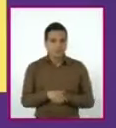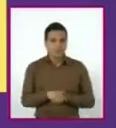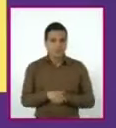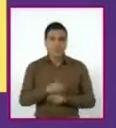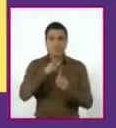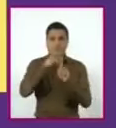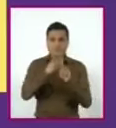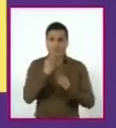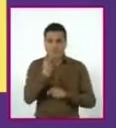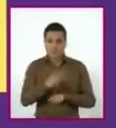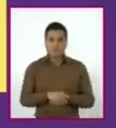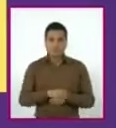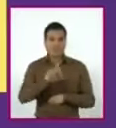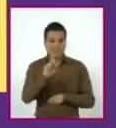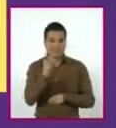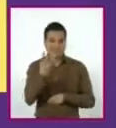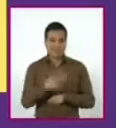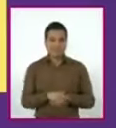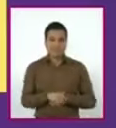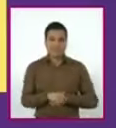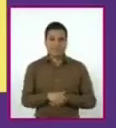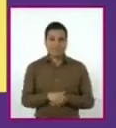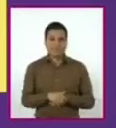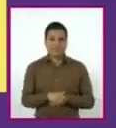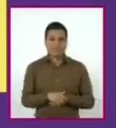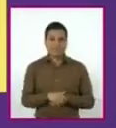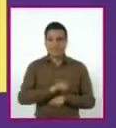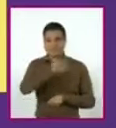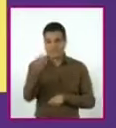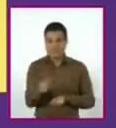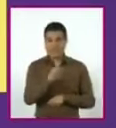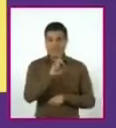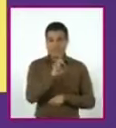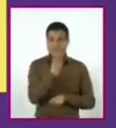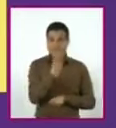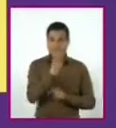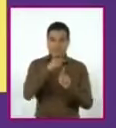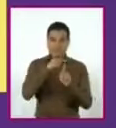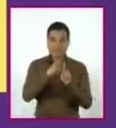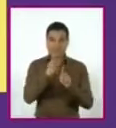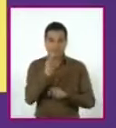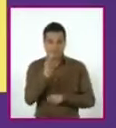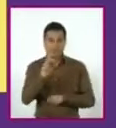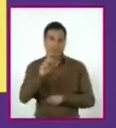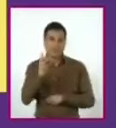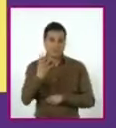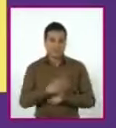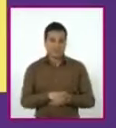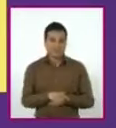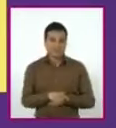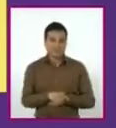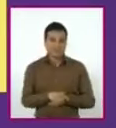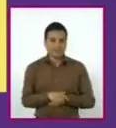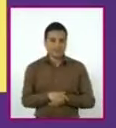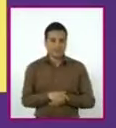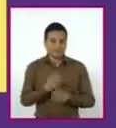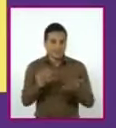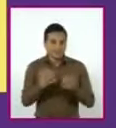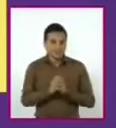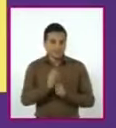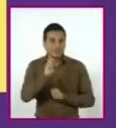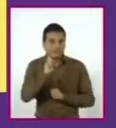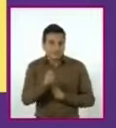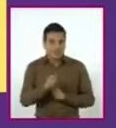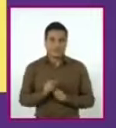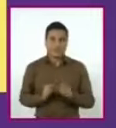igual a 34. Esto nos queda 32 más 2 igual a 34. Lo cual se